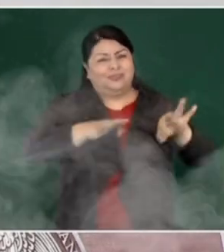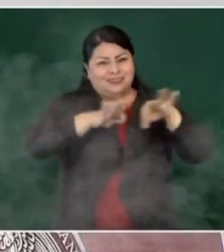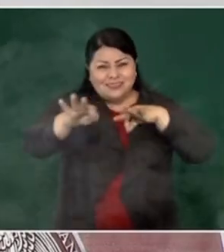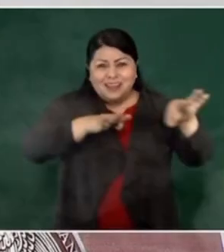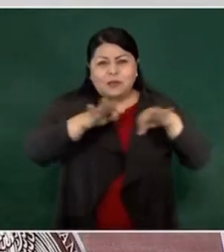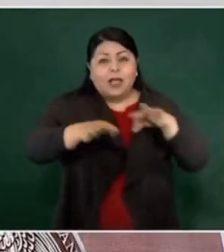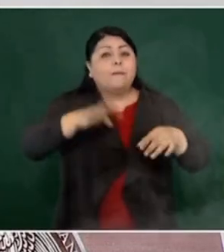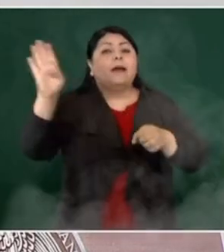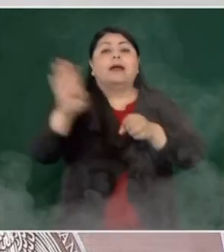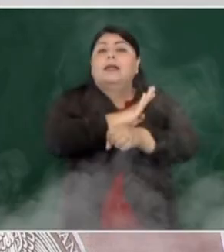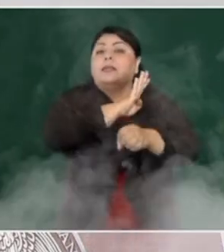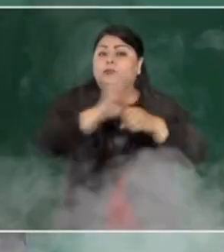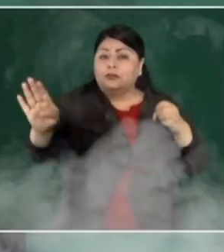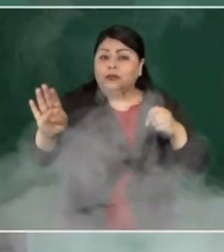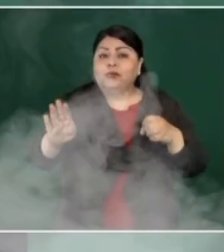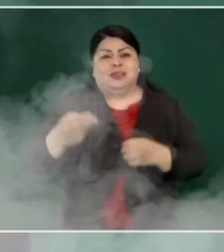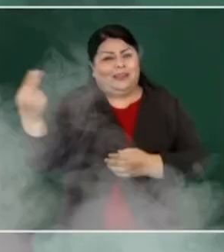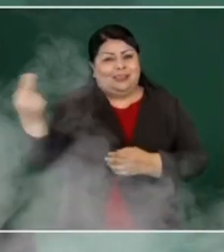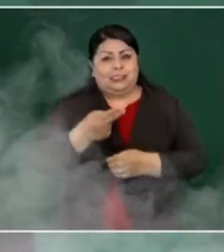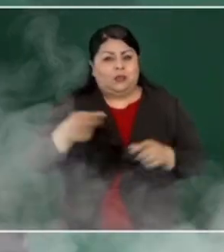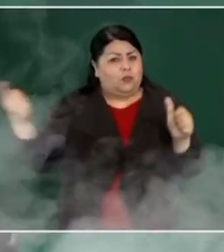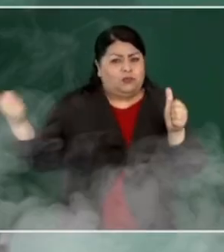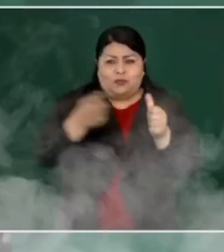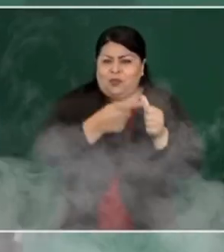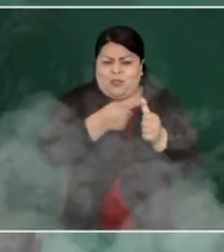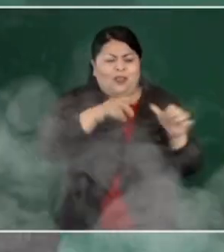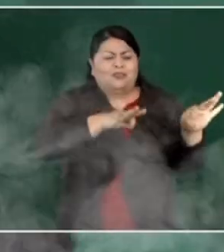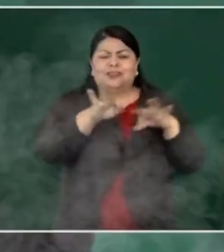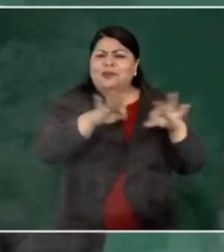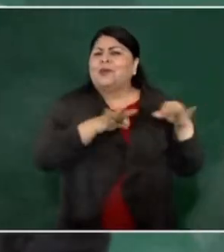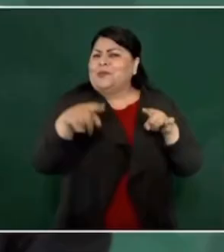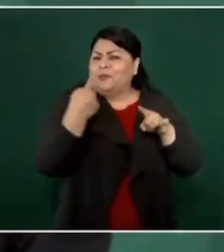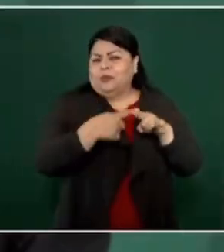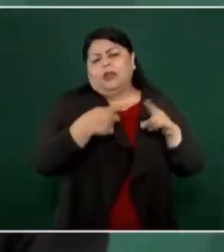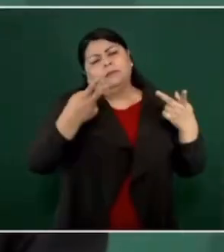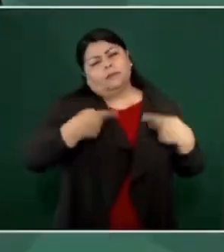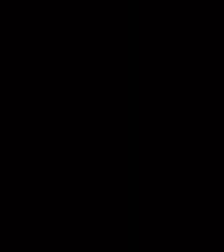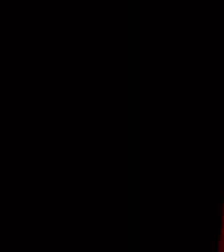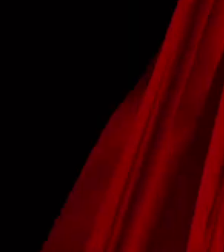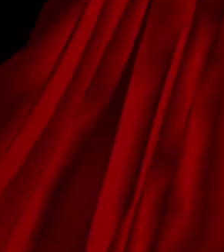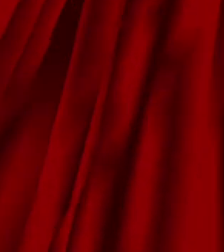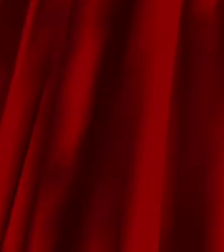todos, a trabajar primero por los pobres.